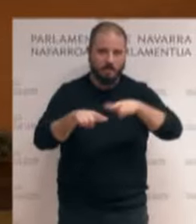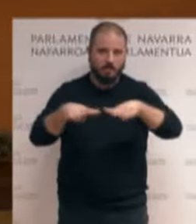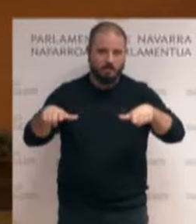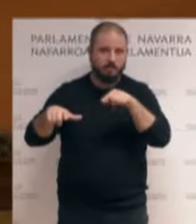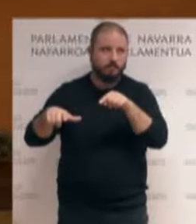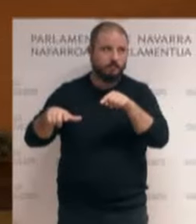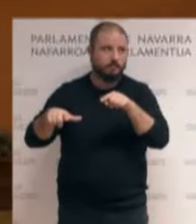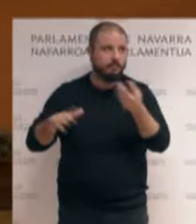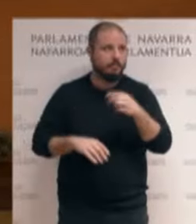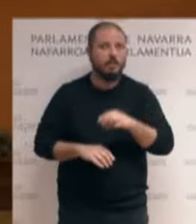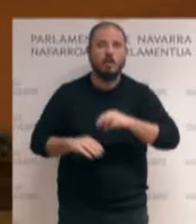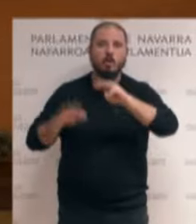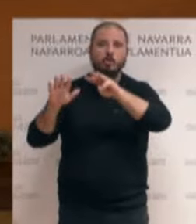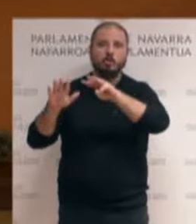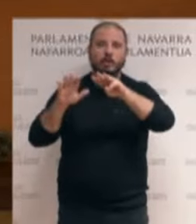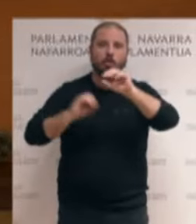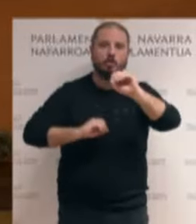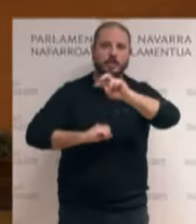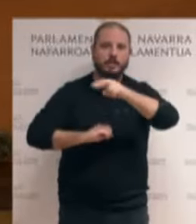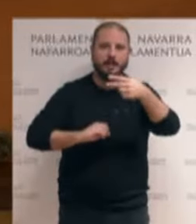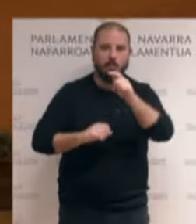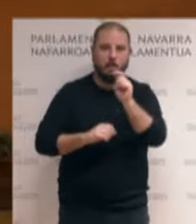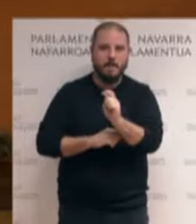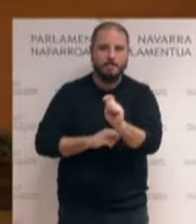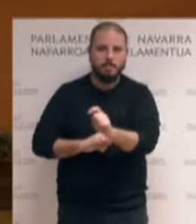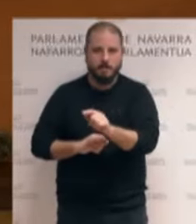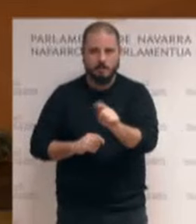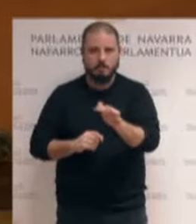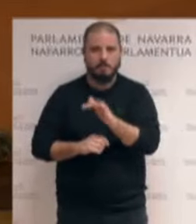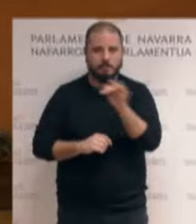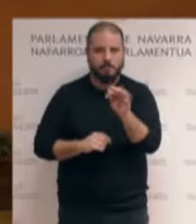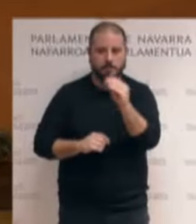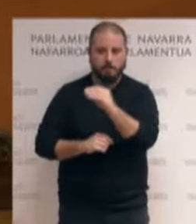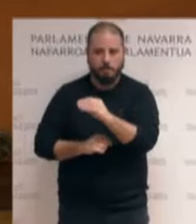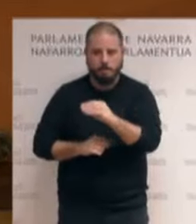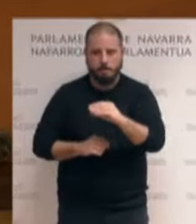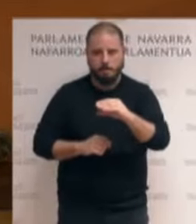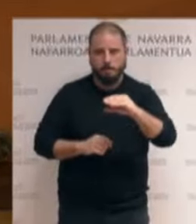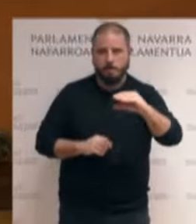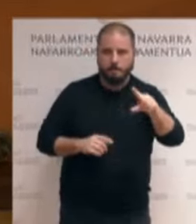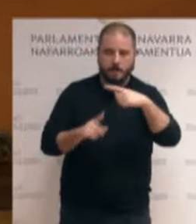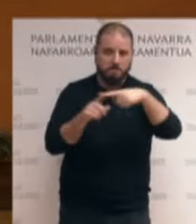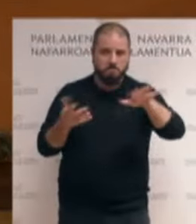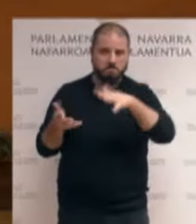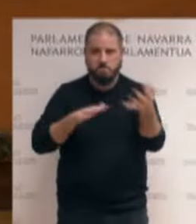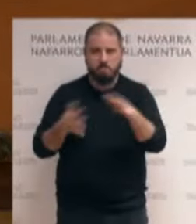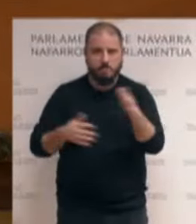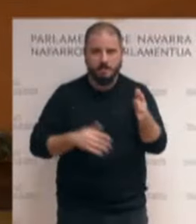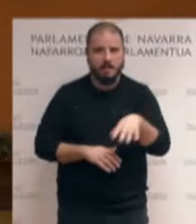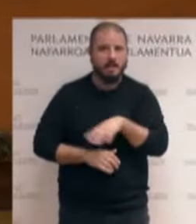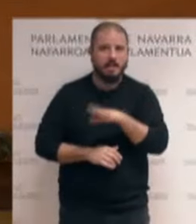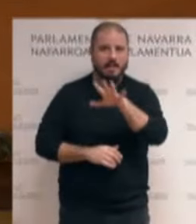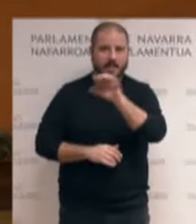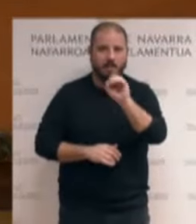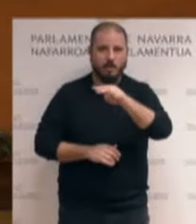Resultaría 880 euros al mes. Y aplicando el incremento medio mencionado supone que se estarían pagando unos 50